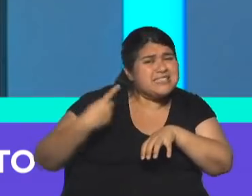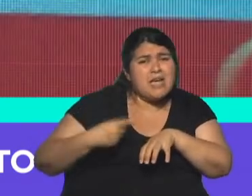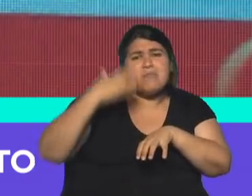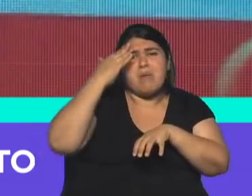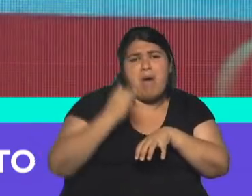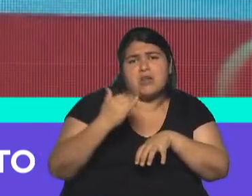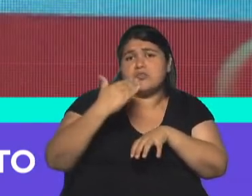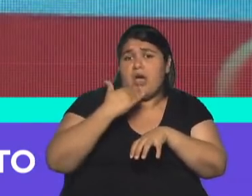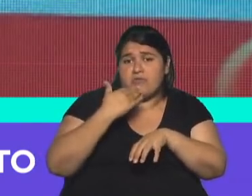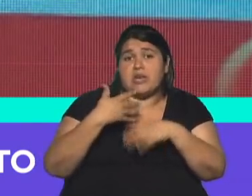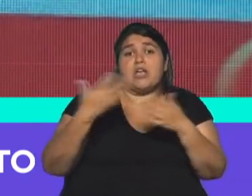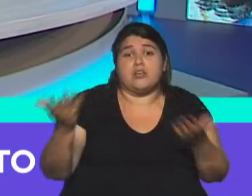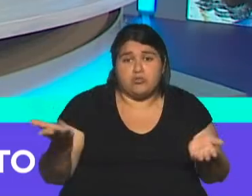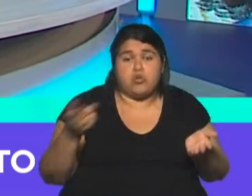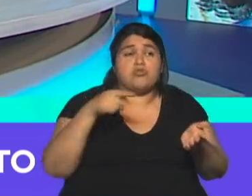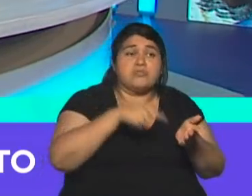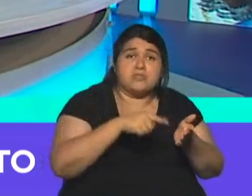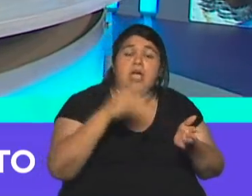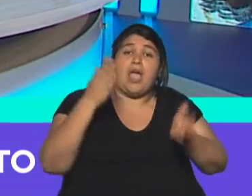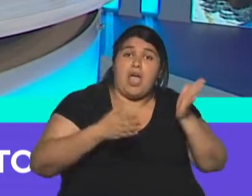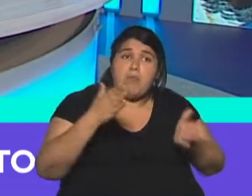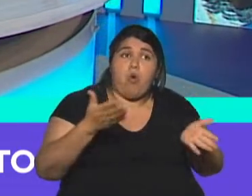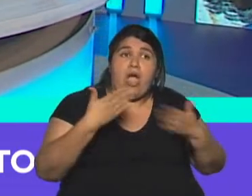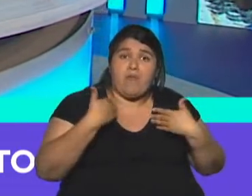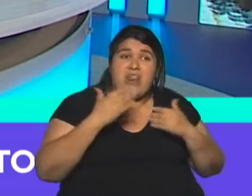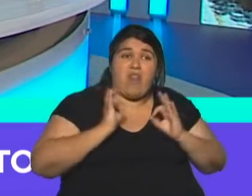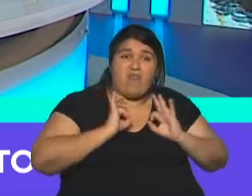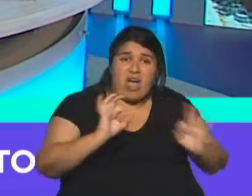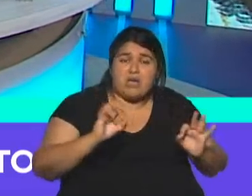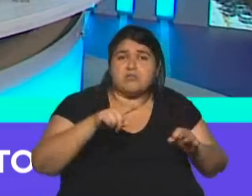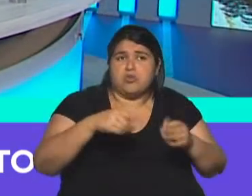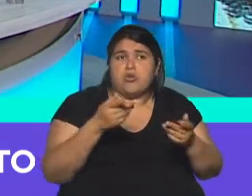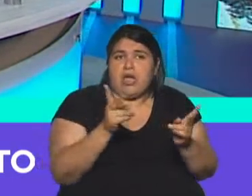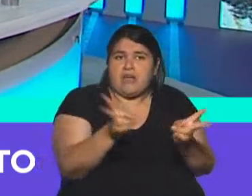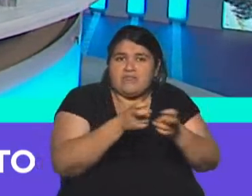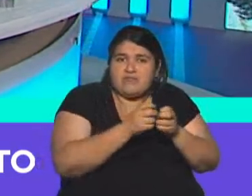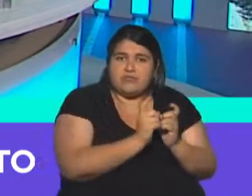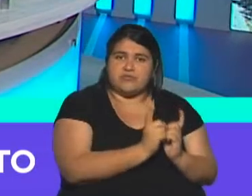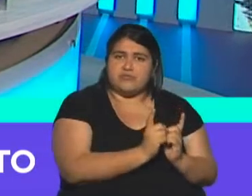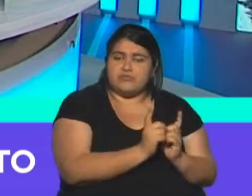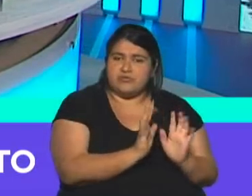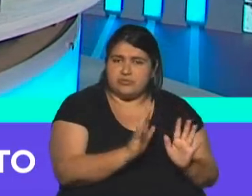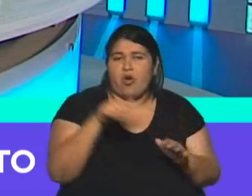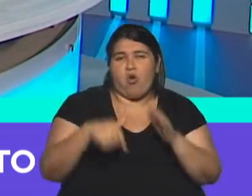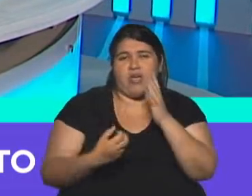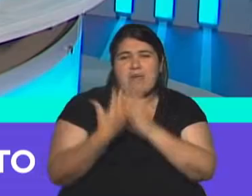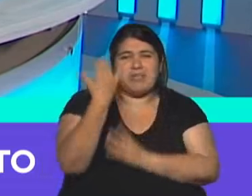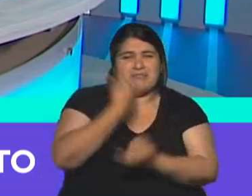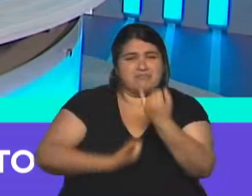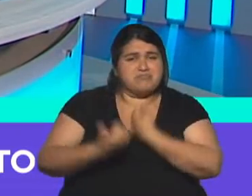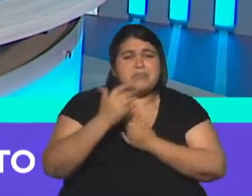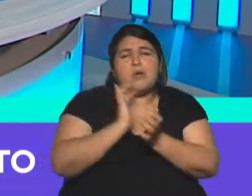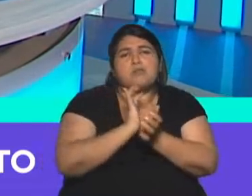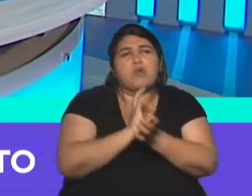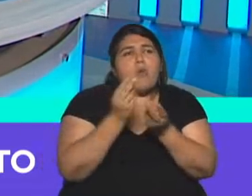decir que durante toda la temporada de verano se mantendría. temporada, claro. Digamos, es como, hoy un especialista me lo describía esta mañana, dice, es un puente de plata.